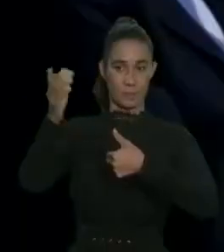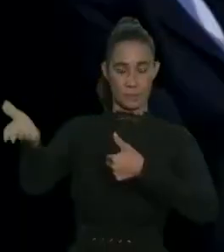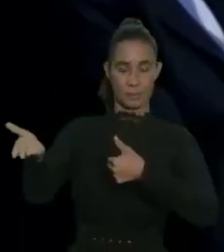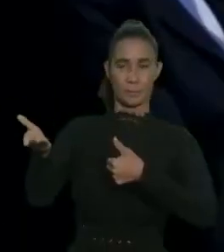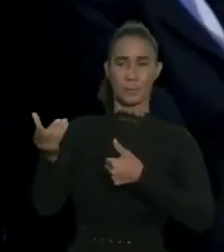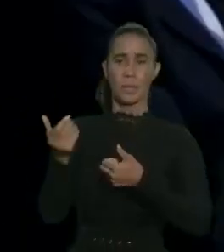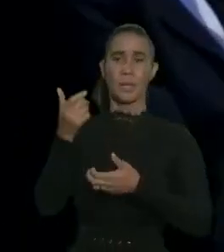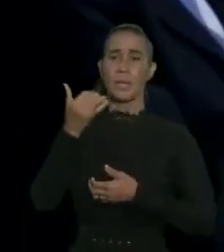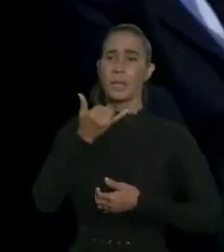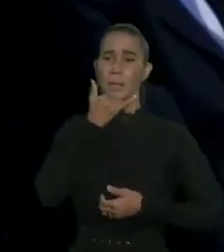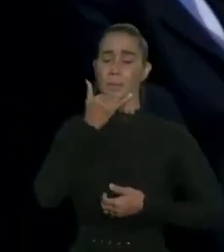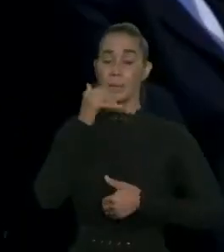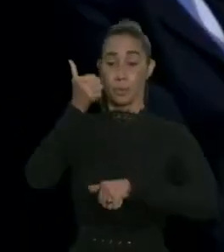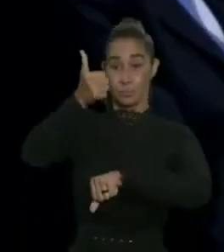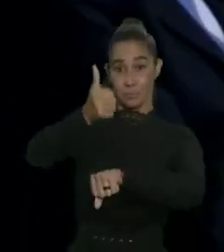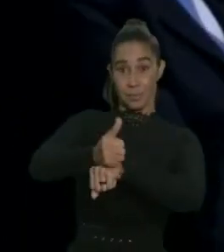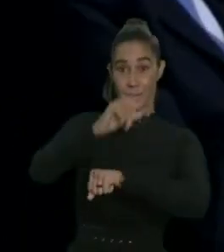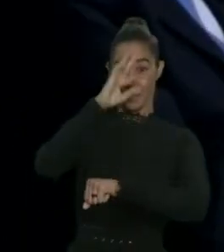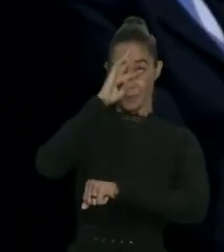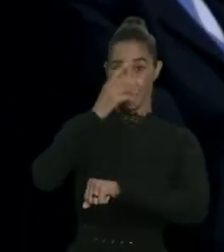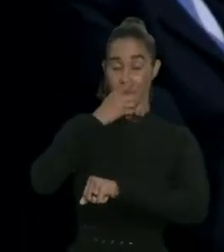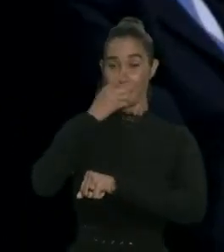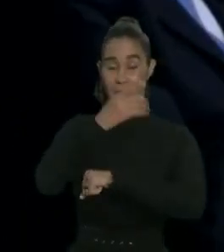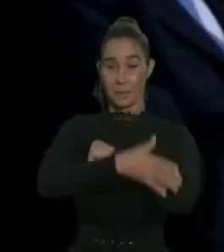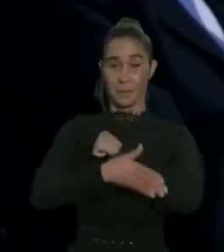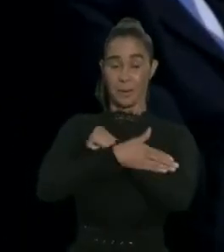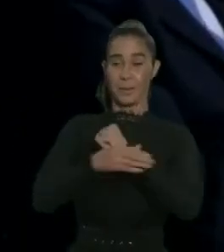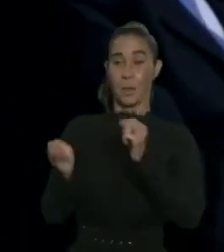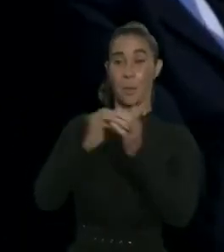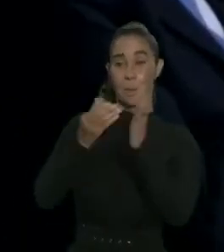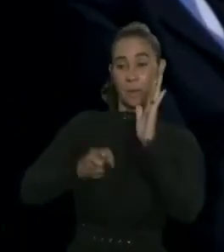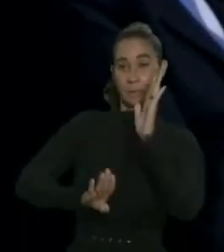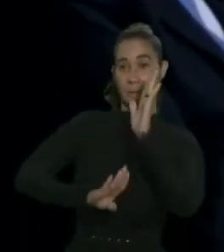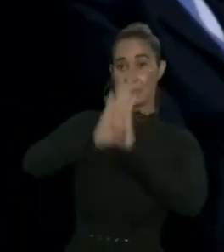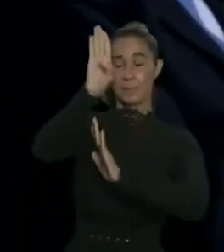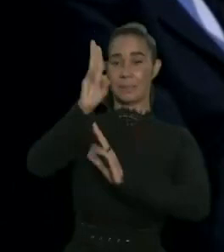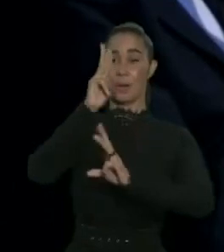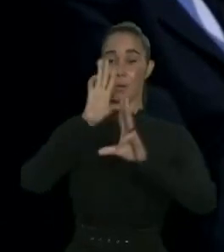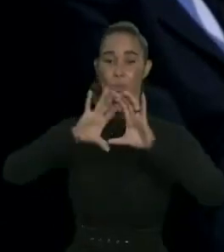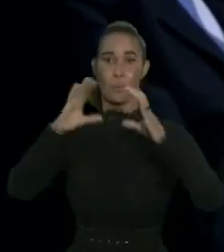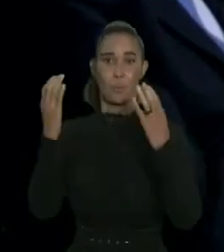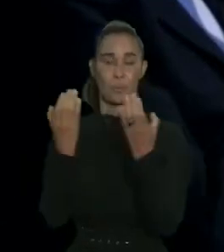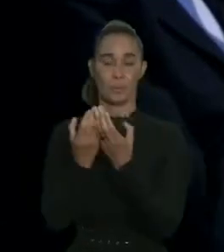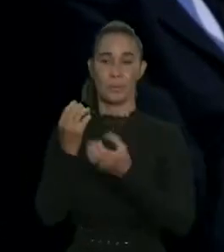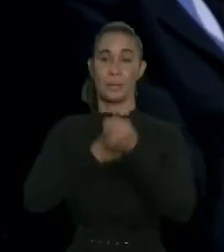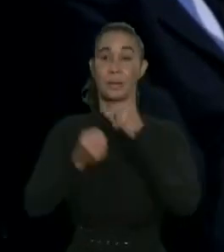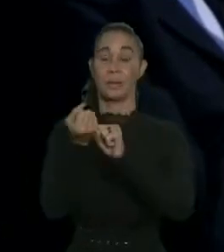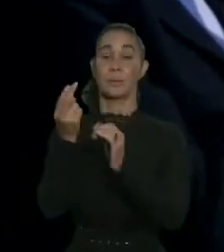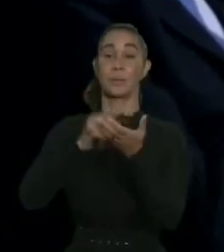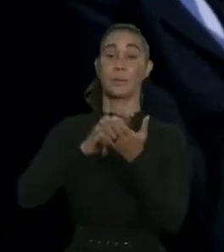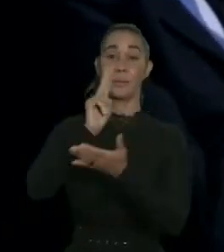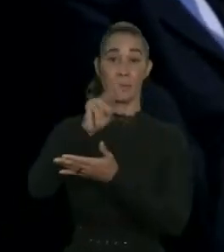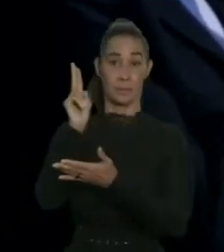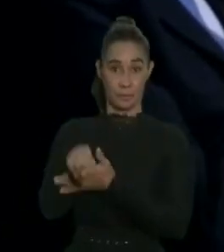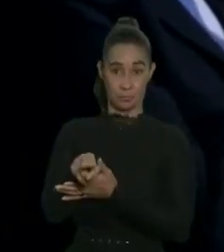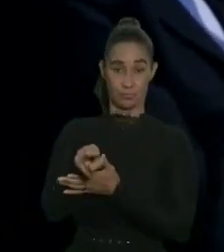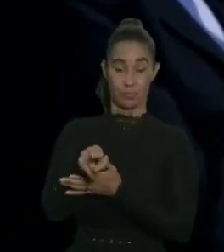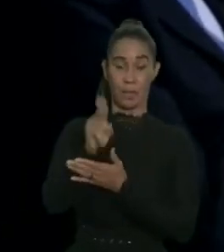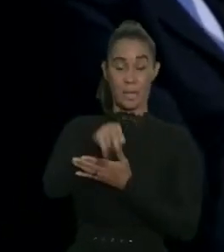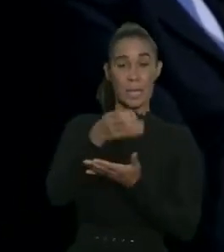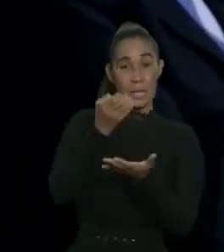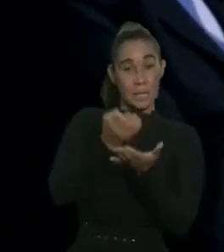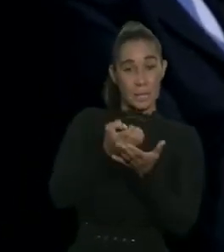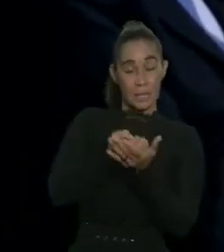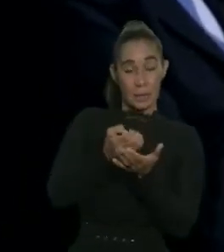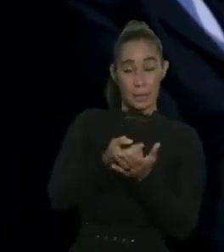coloca a la Dominicana entre los países con más crecimiento económico mundial del 2022 y consolida nuestra economía